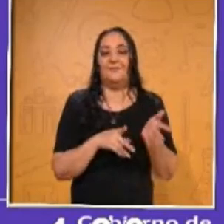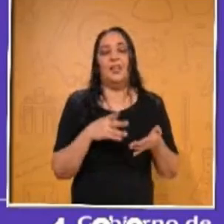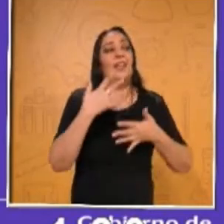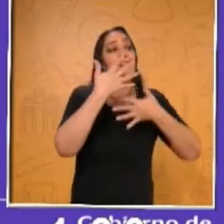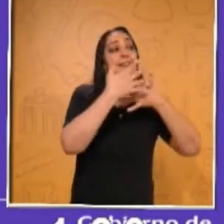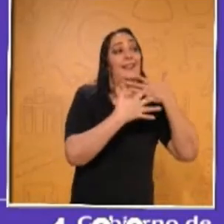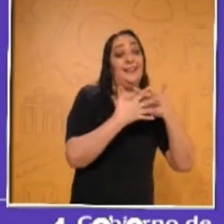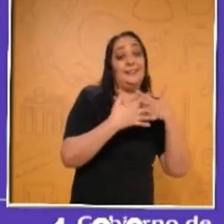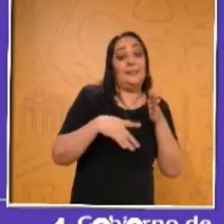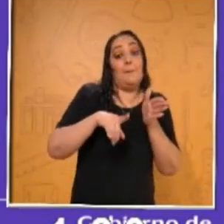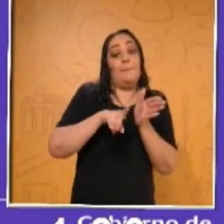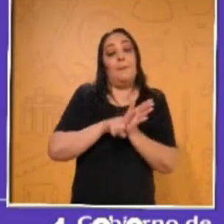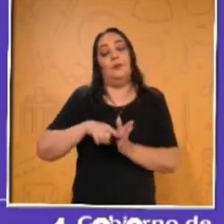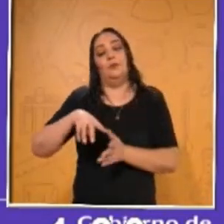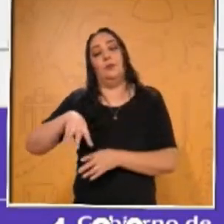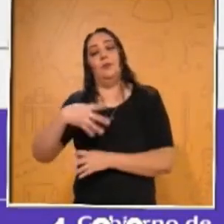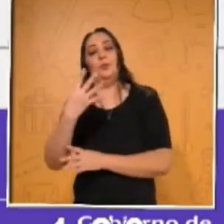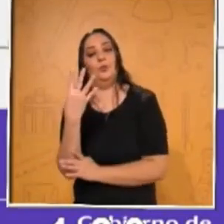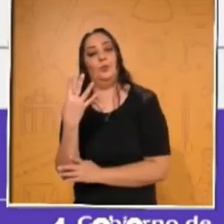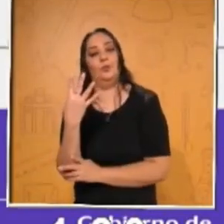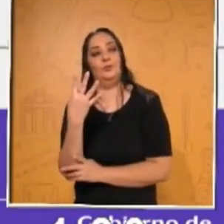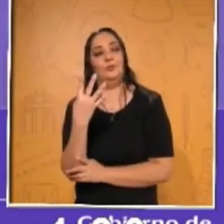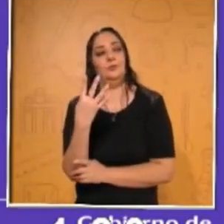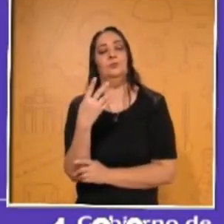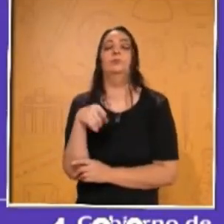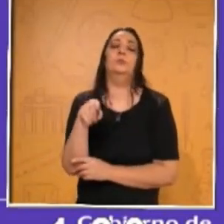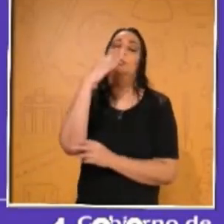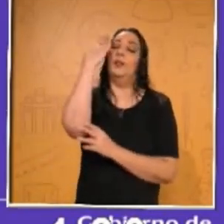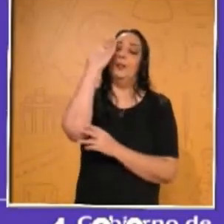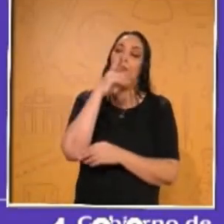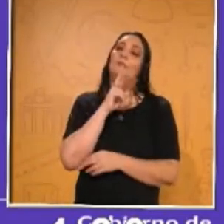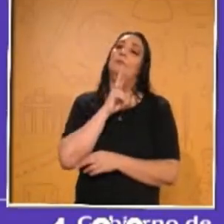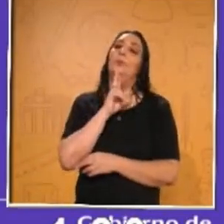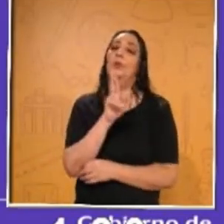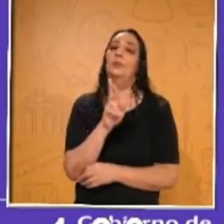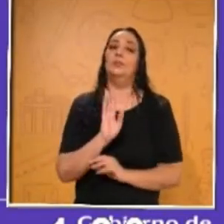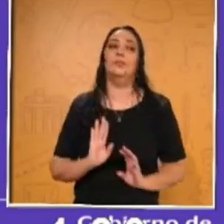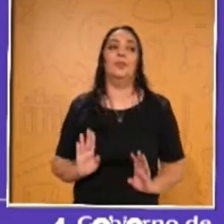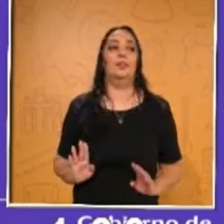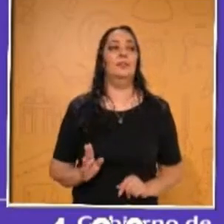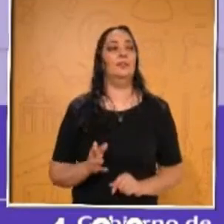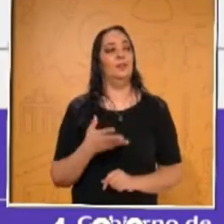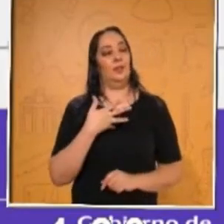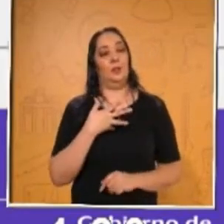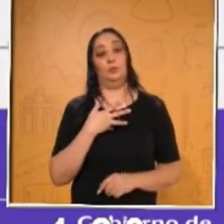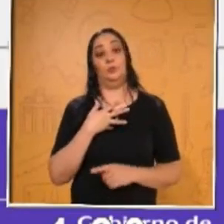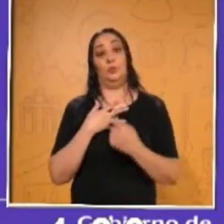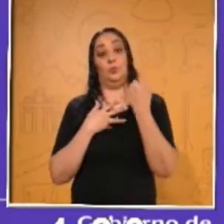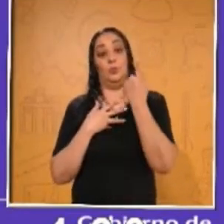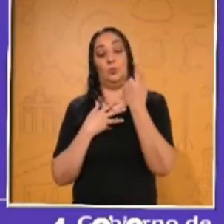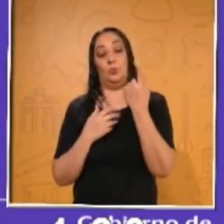quince menos catorce. Ustedes ya saben la respuesta de seguro, ¿verdad? Tenemos ahí uno.